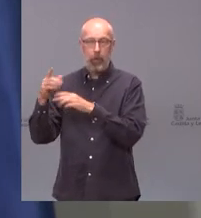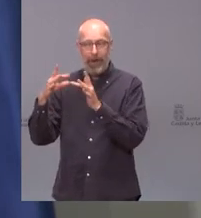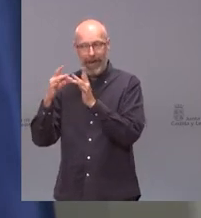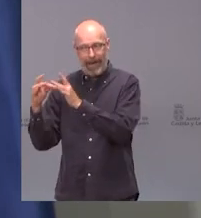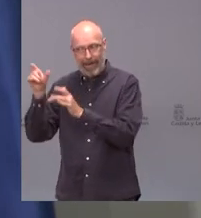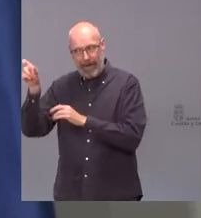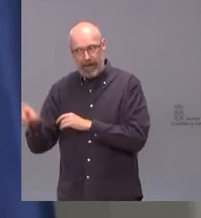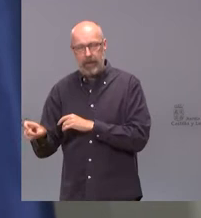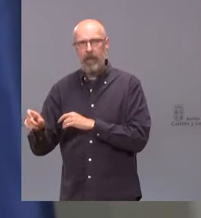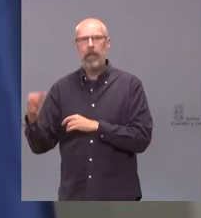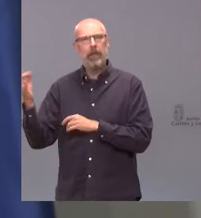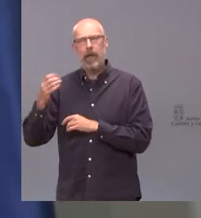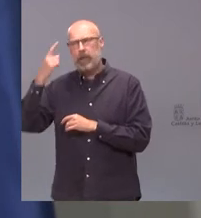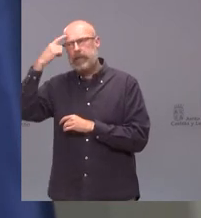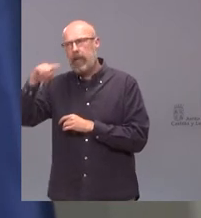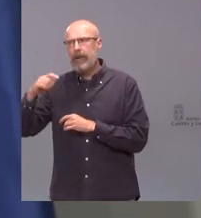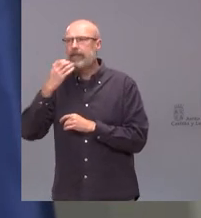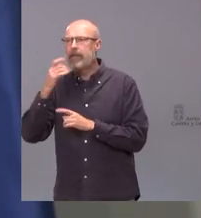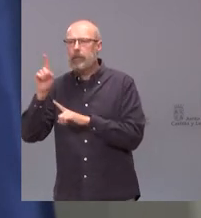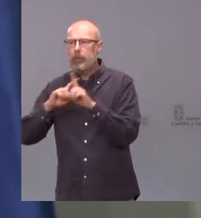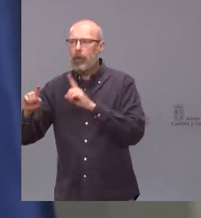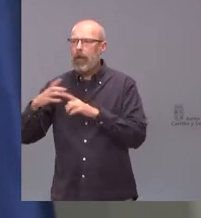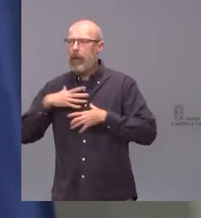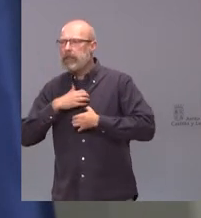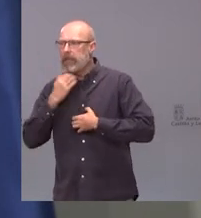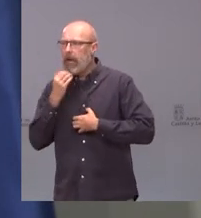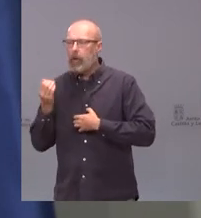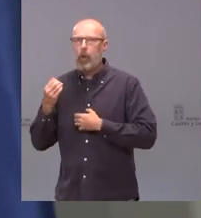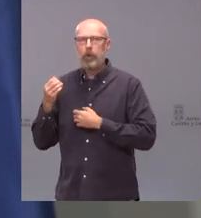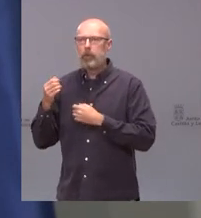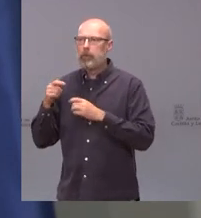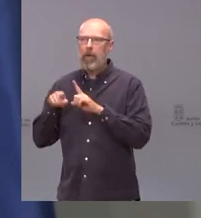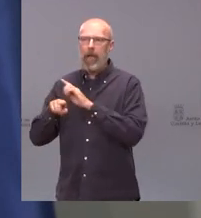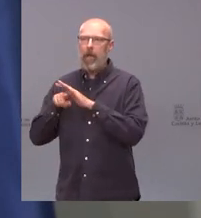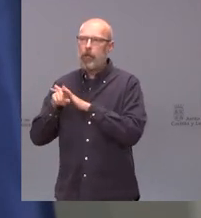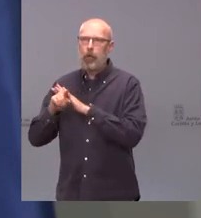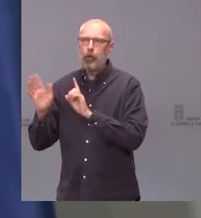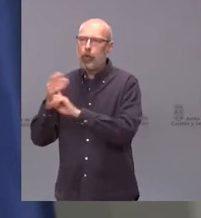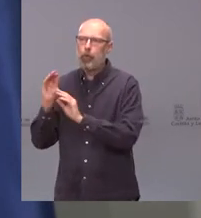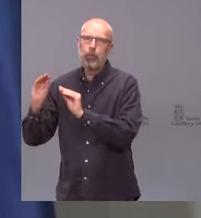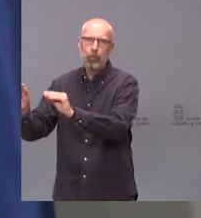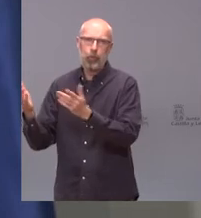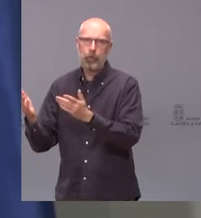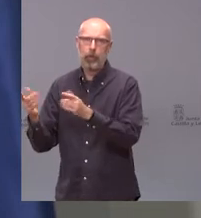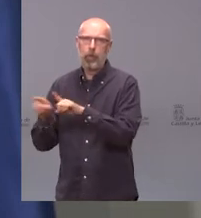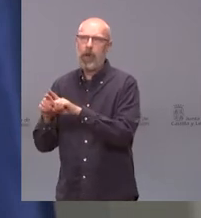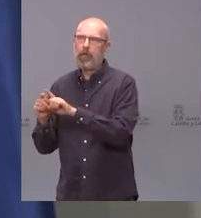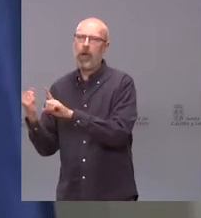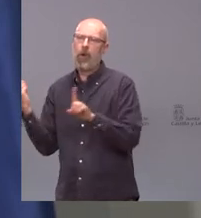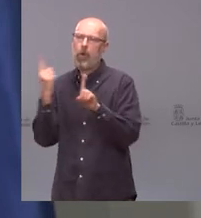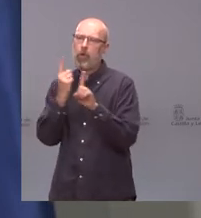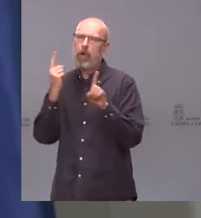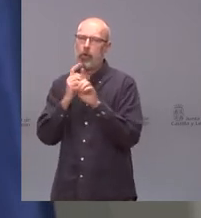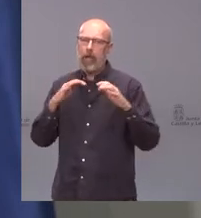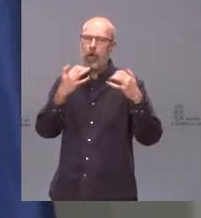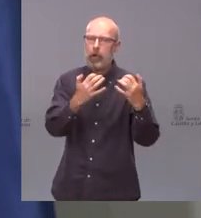que saber administrar sus niveles de frustración no puede convertir las Cortes de Castilla y León en el escenario